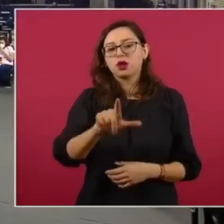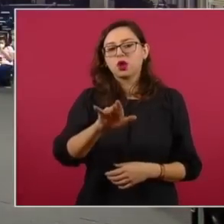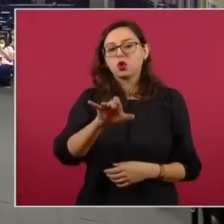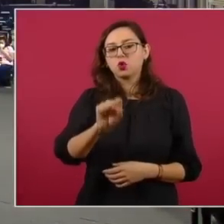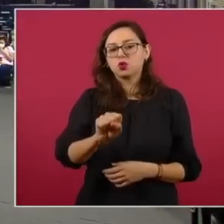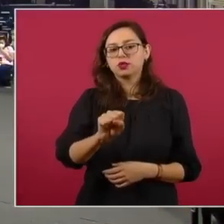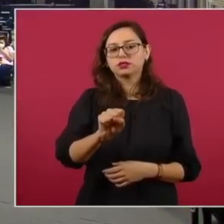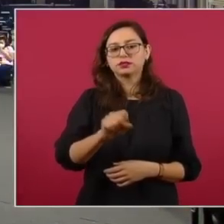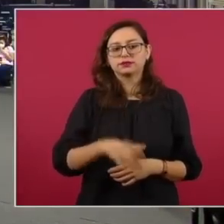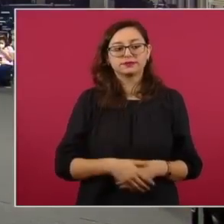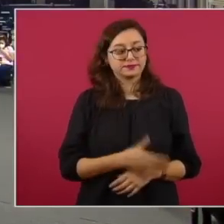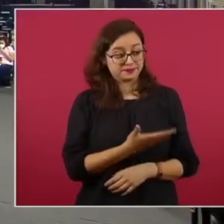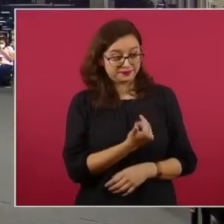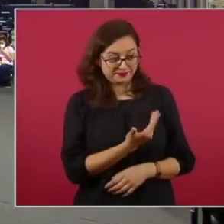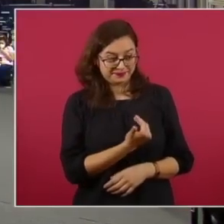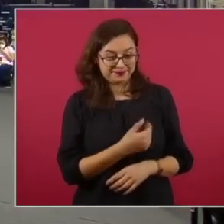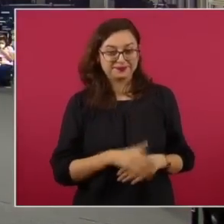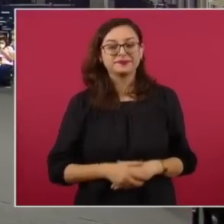¿Ven?